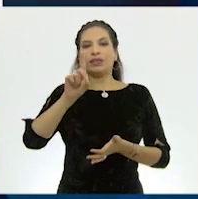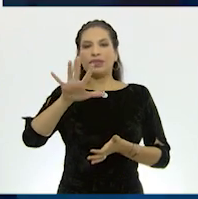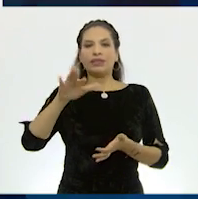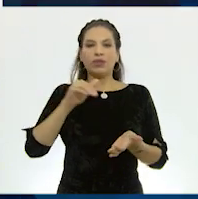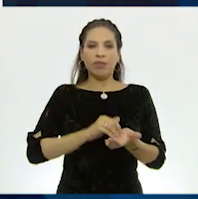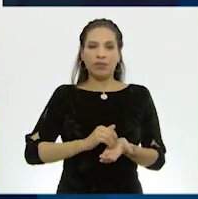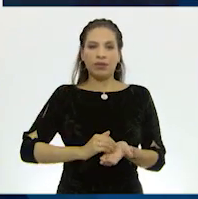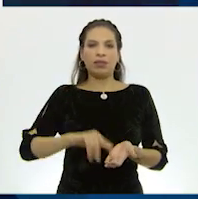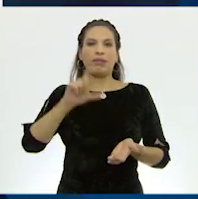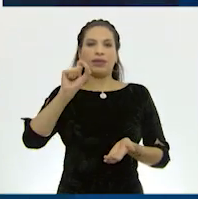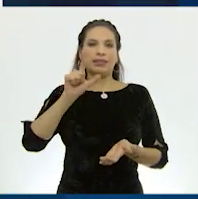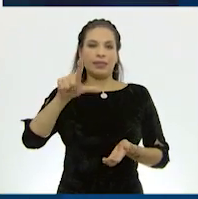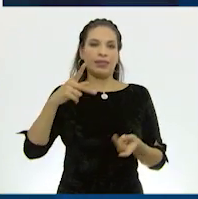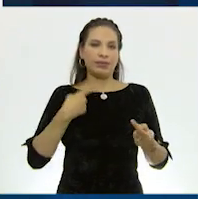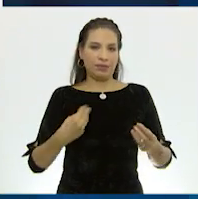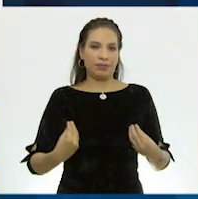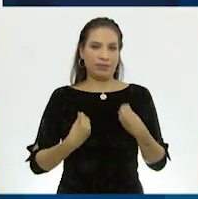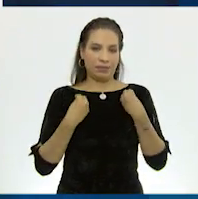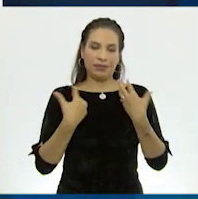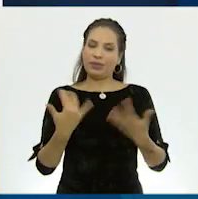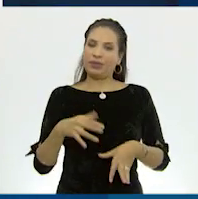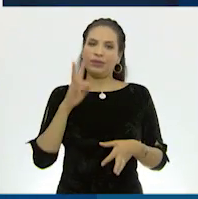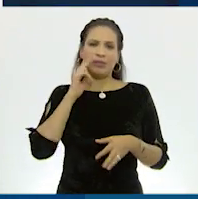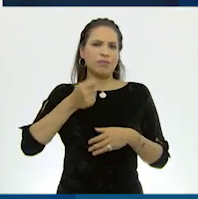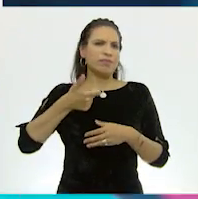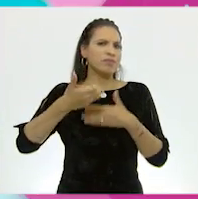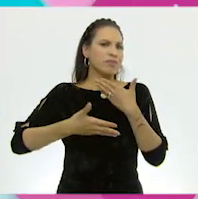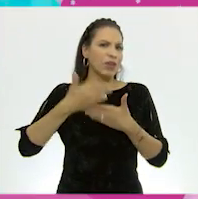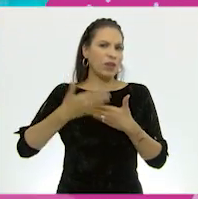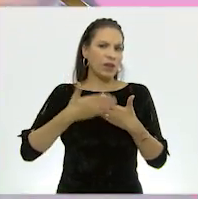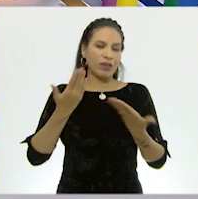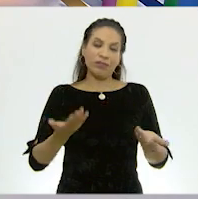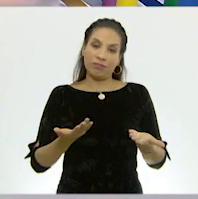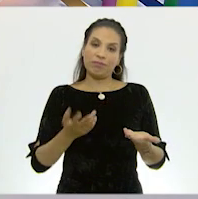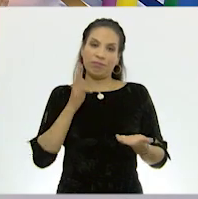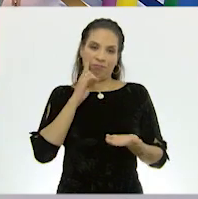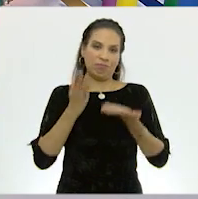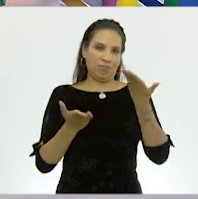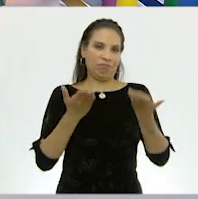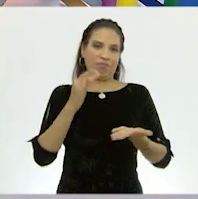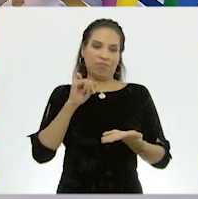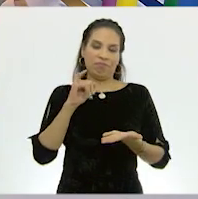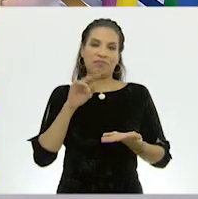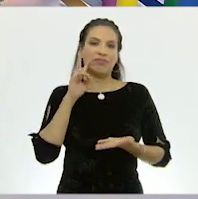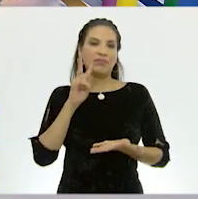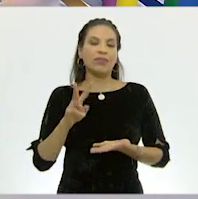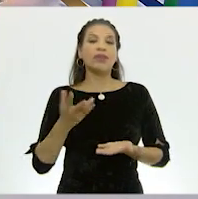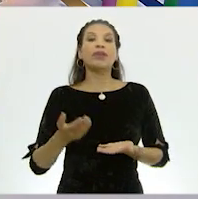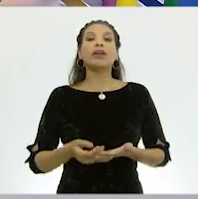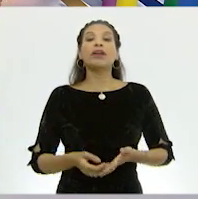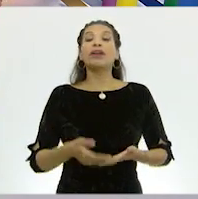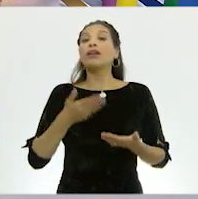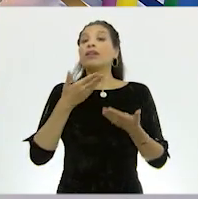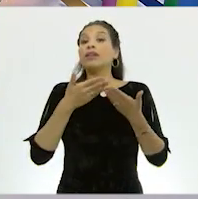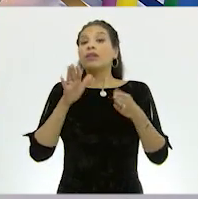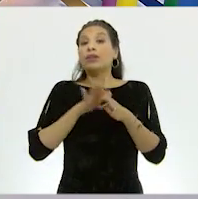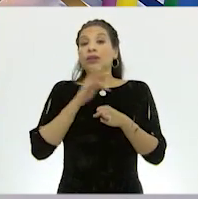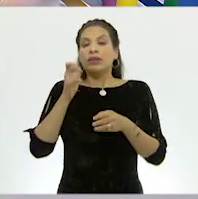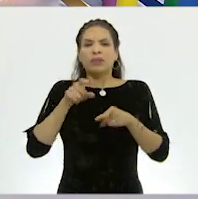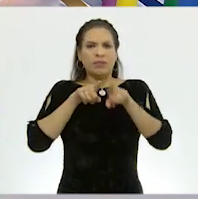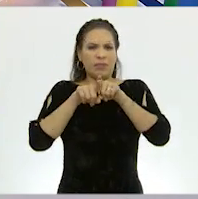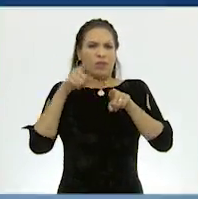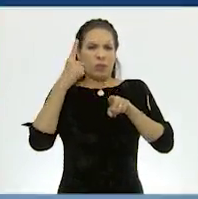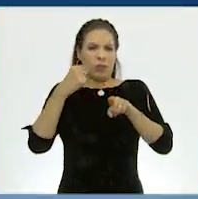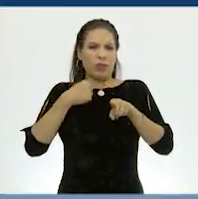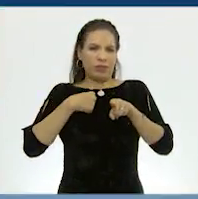.027 habitantes. Es muy poquito, profesor. Comparativamente, sí. Sí, de hecho, la hermana de